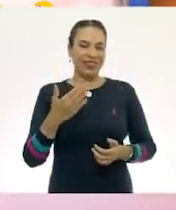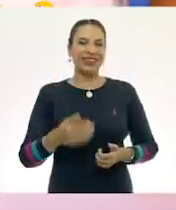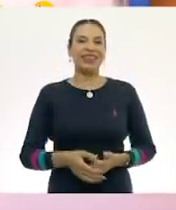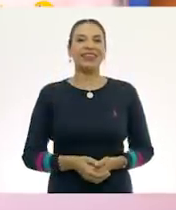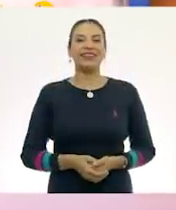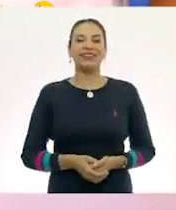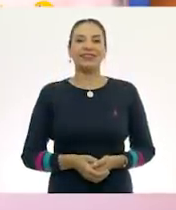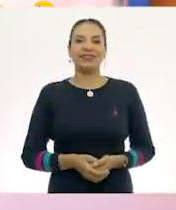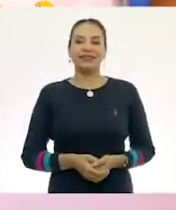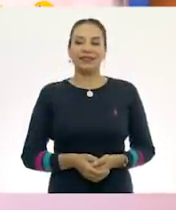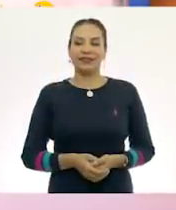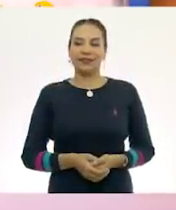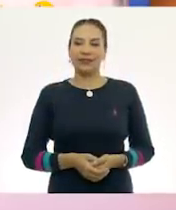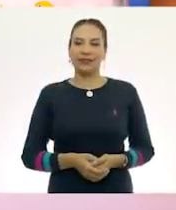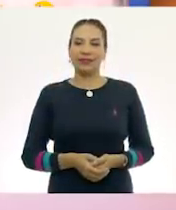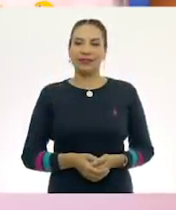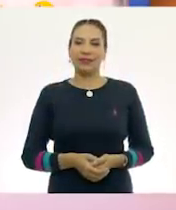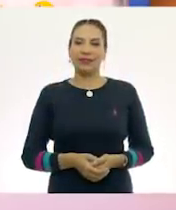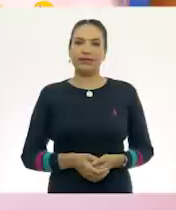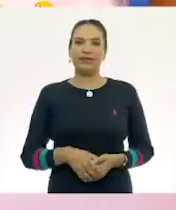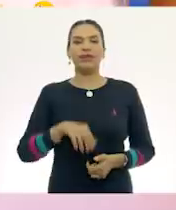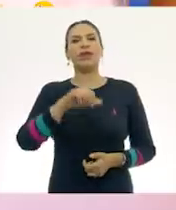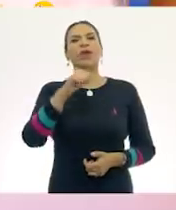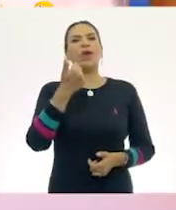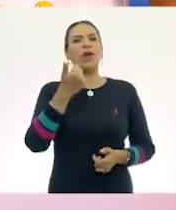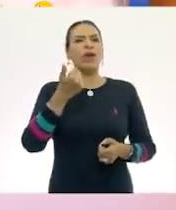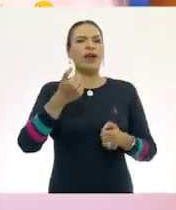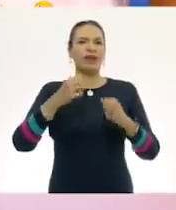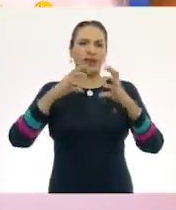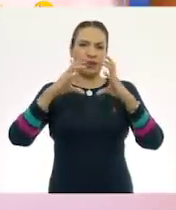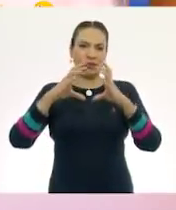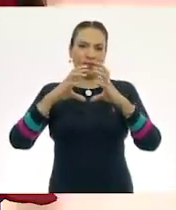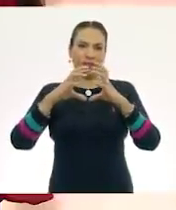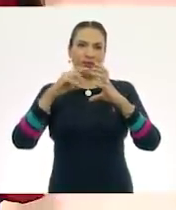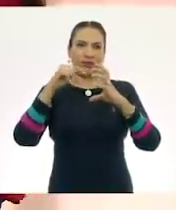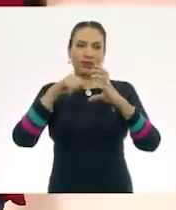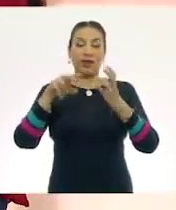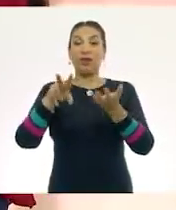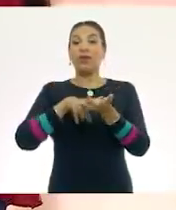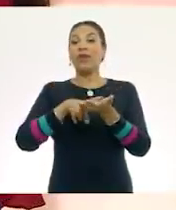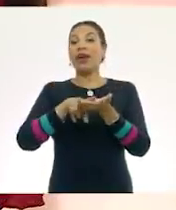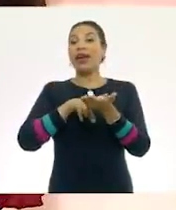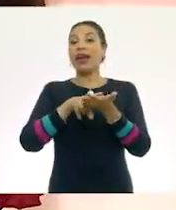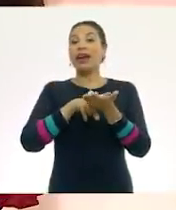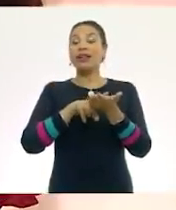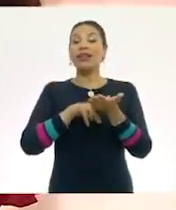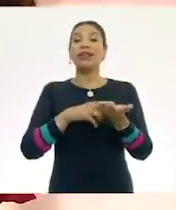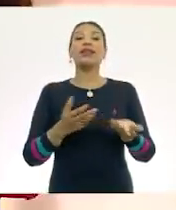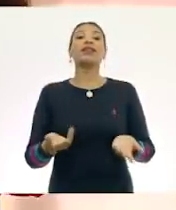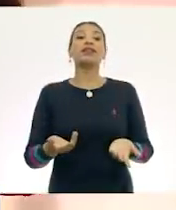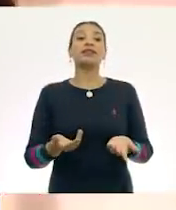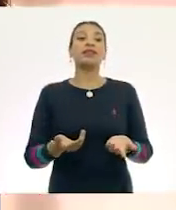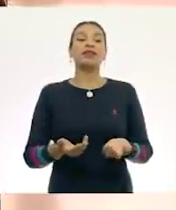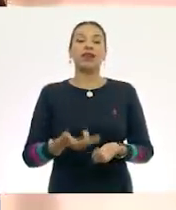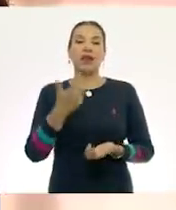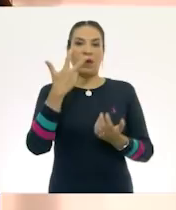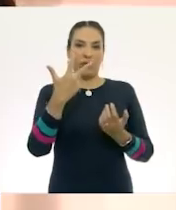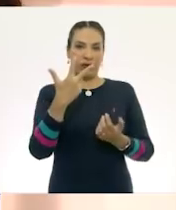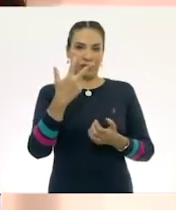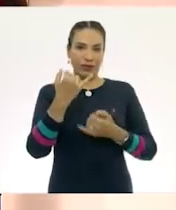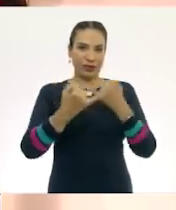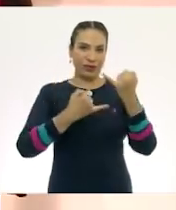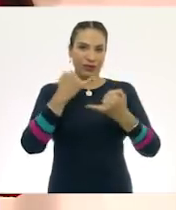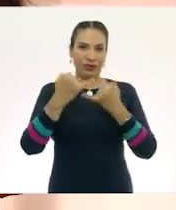dejarlo. Ok. Tenemos otra pelota. Esta es una pelota verde. Y con este son... ¡Ocho!